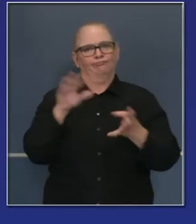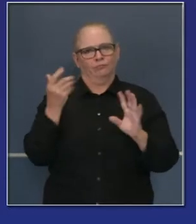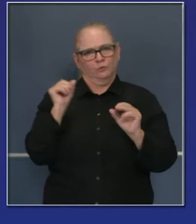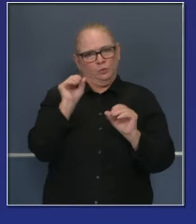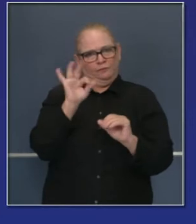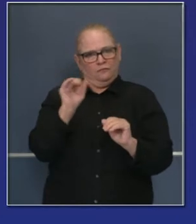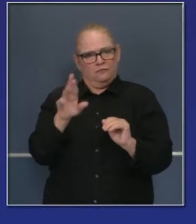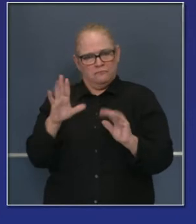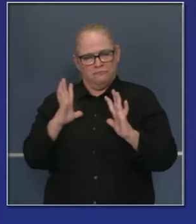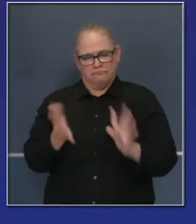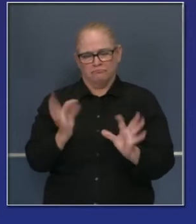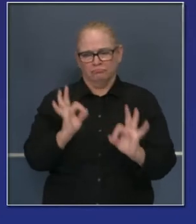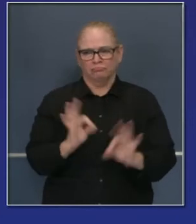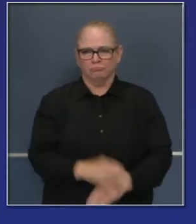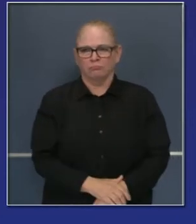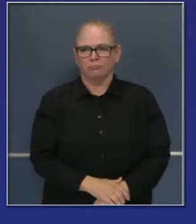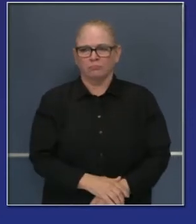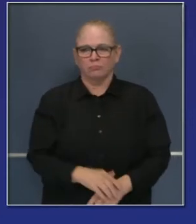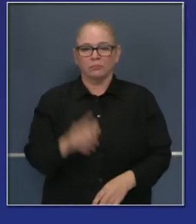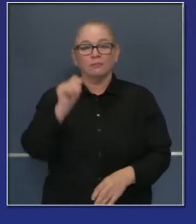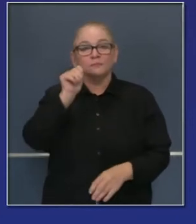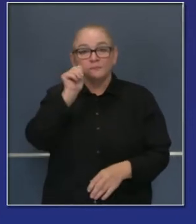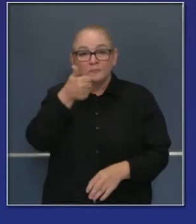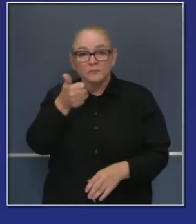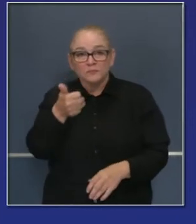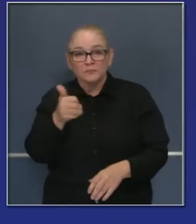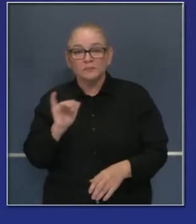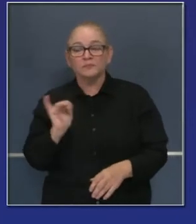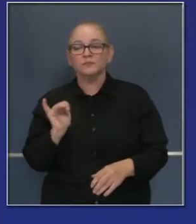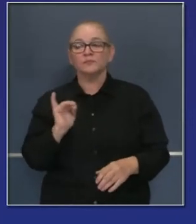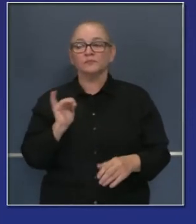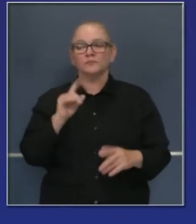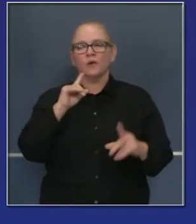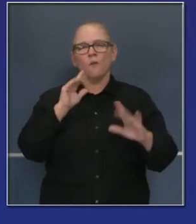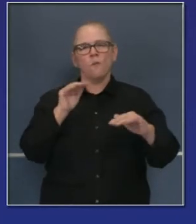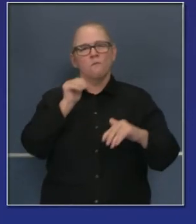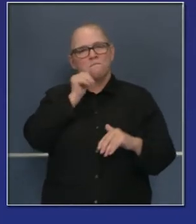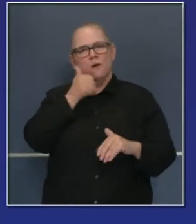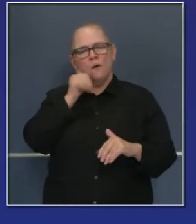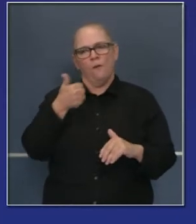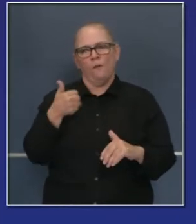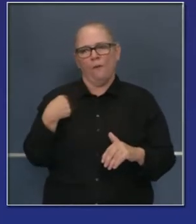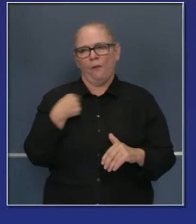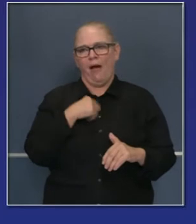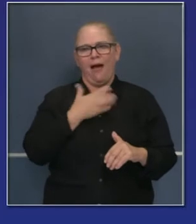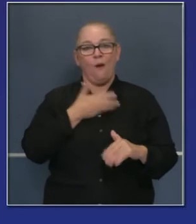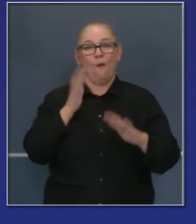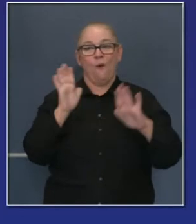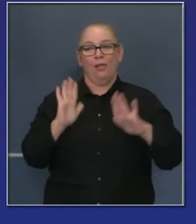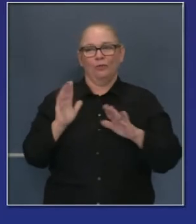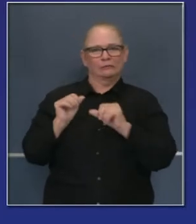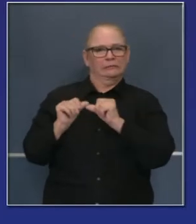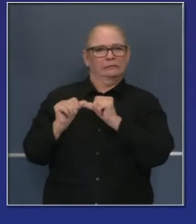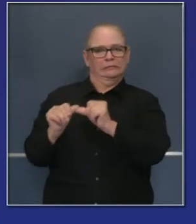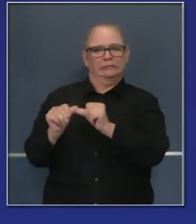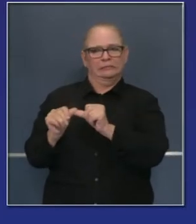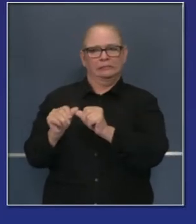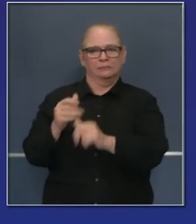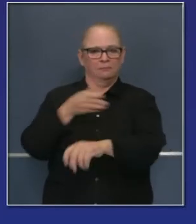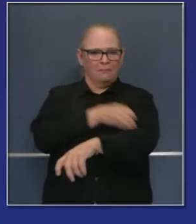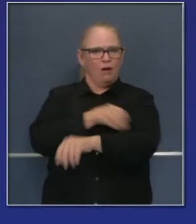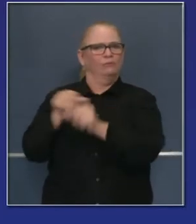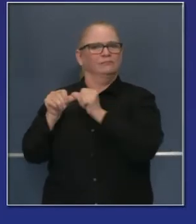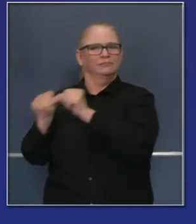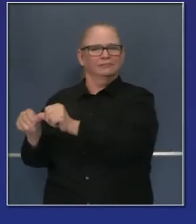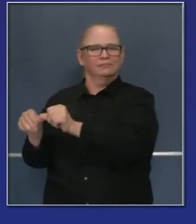por las altas temperaturas y mañana creemos que eso bajará a unos 4,500 y el viernes tal vez